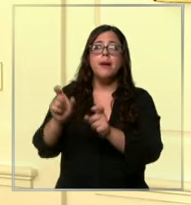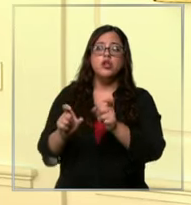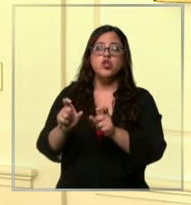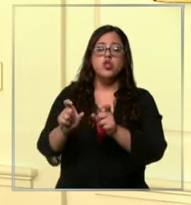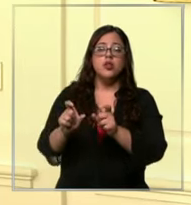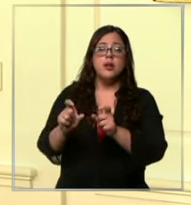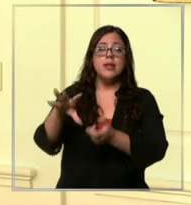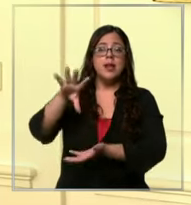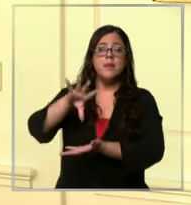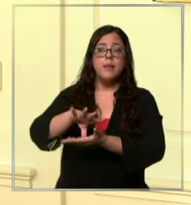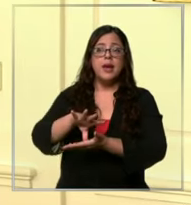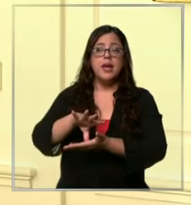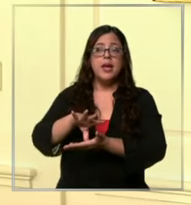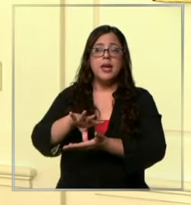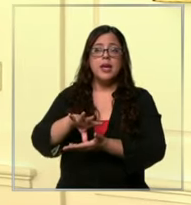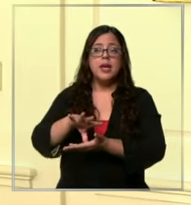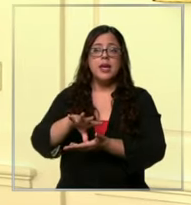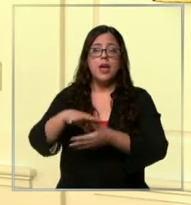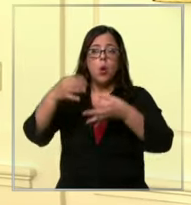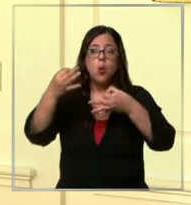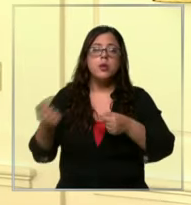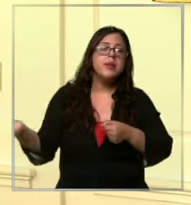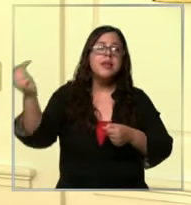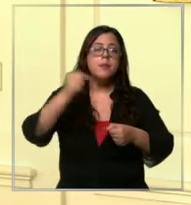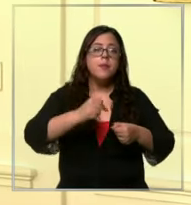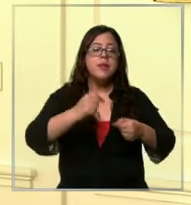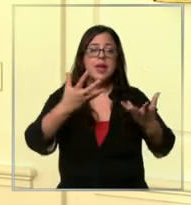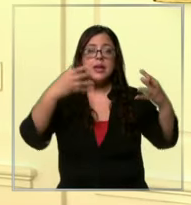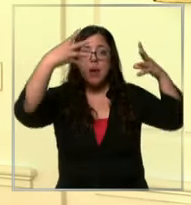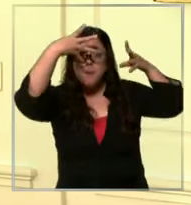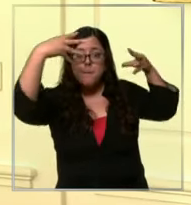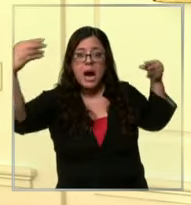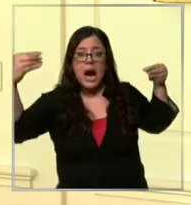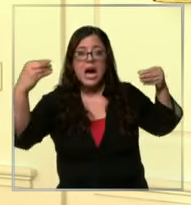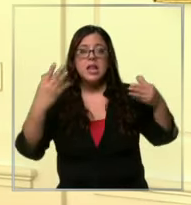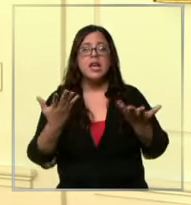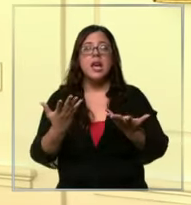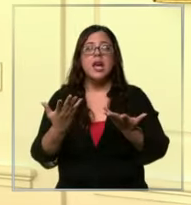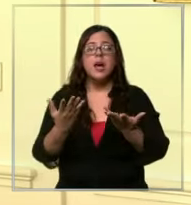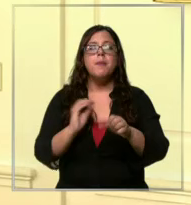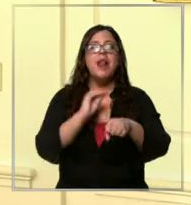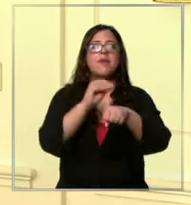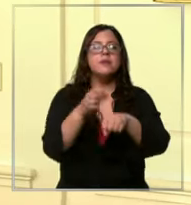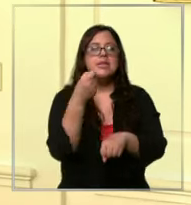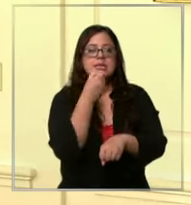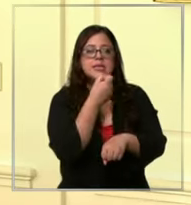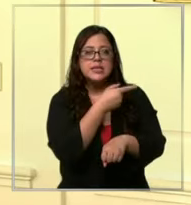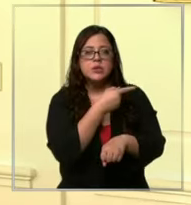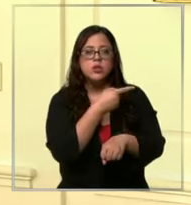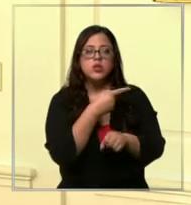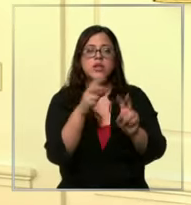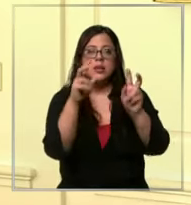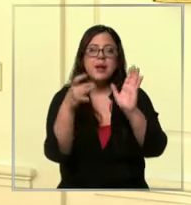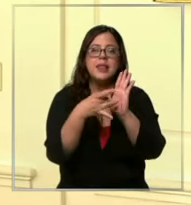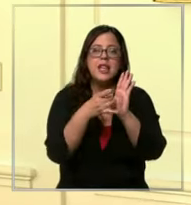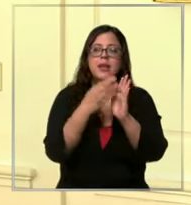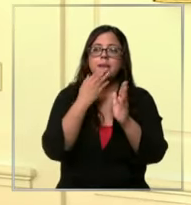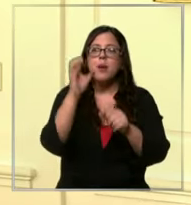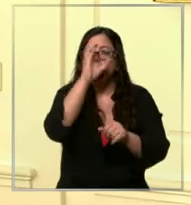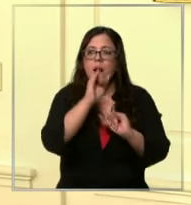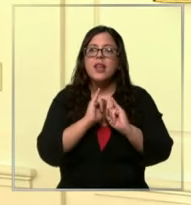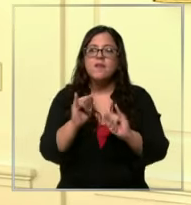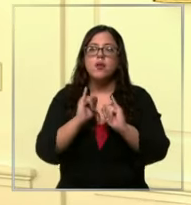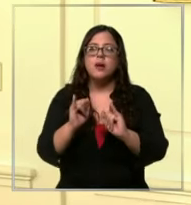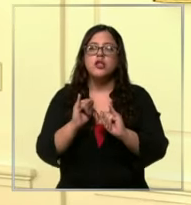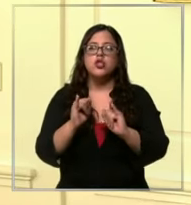han abordado nuestra sección consular para reportar estos delitos y para buscar información sobre cómo